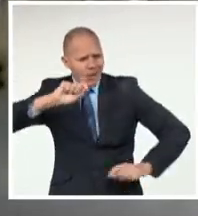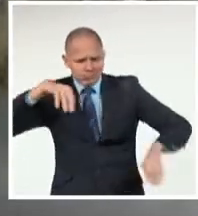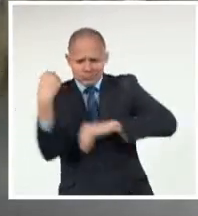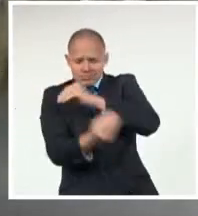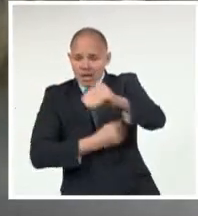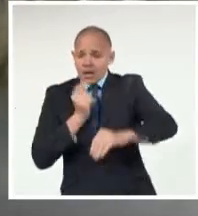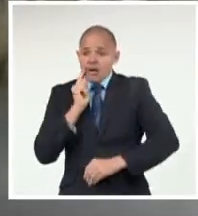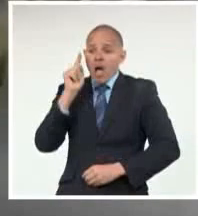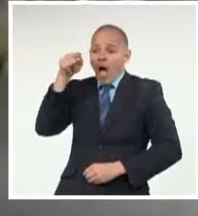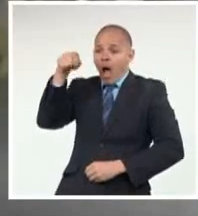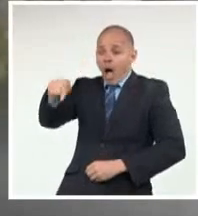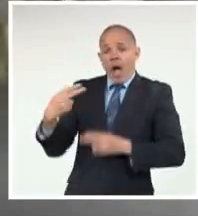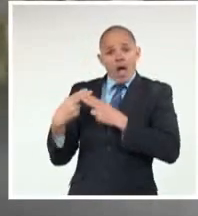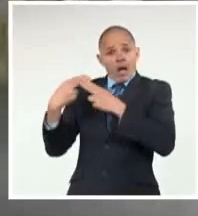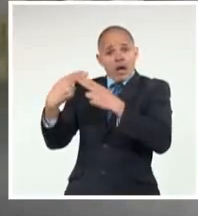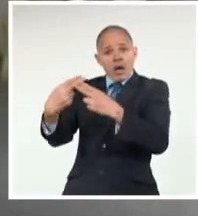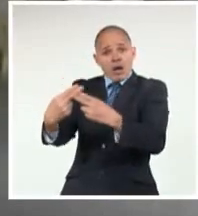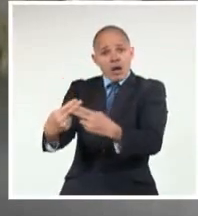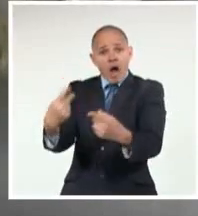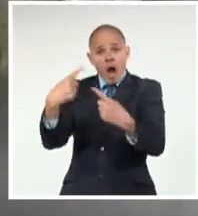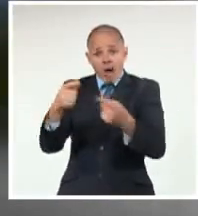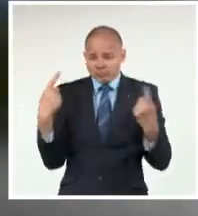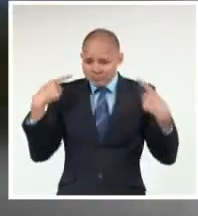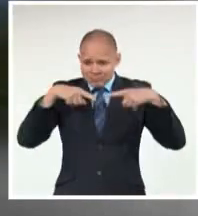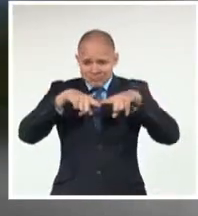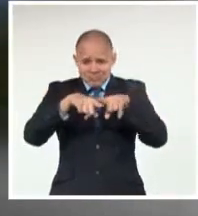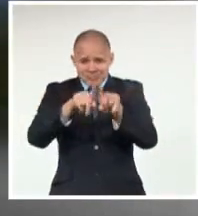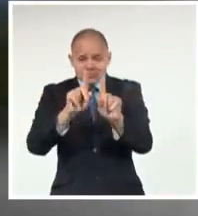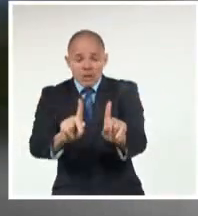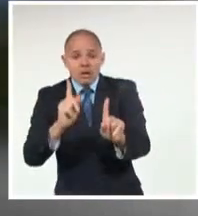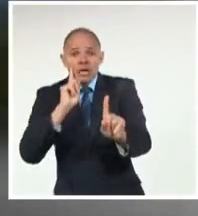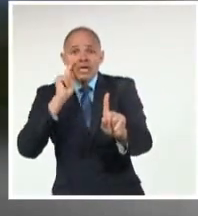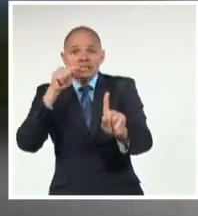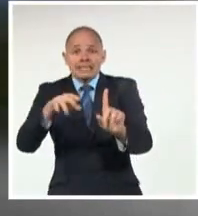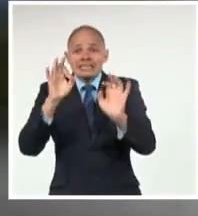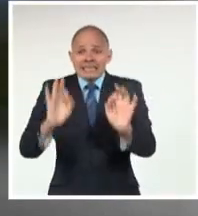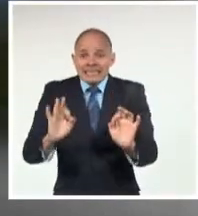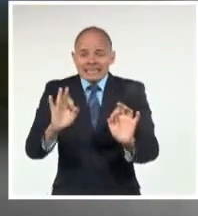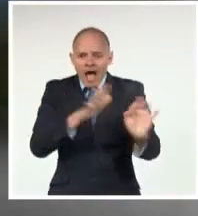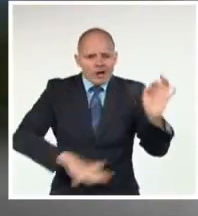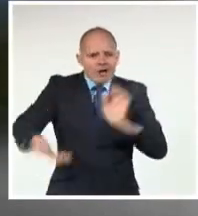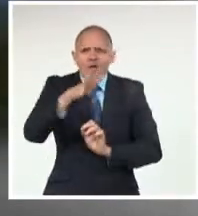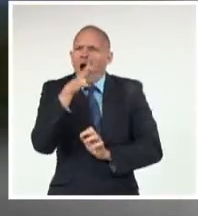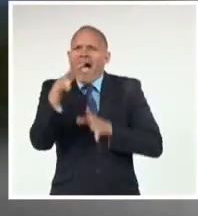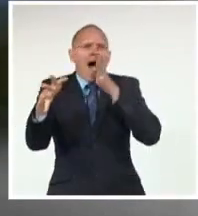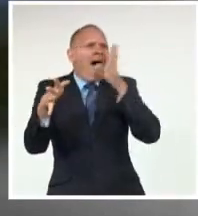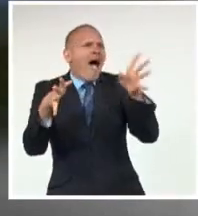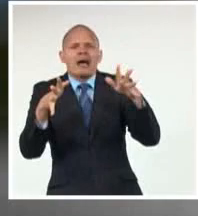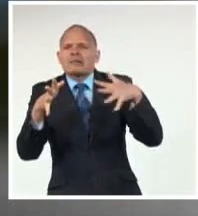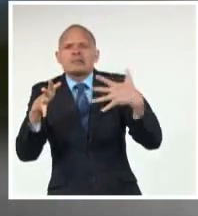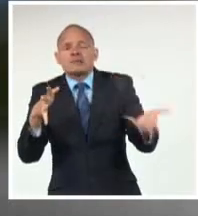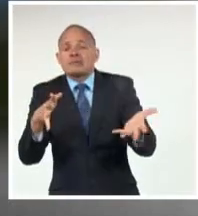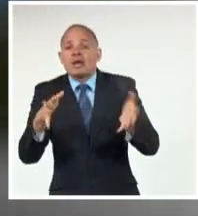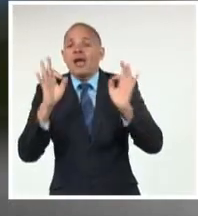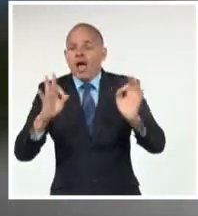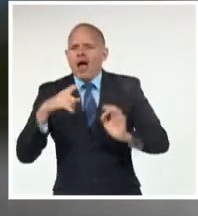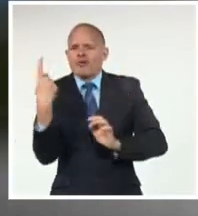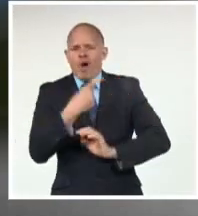que hasta hoy se ha perdido Los gritarán Será mejor